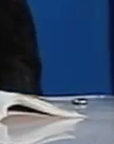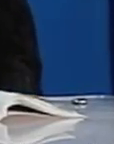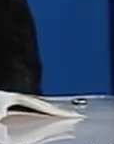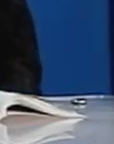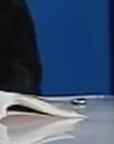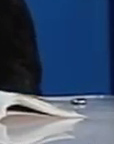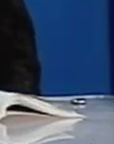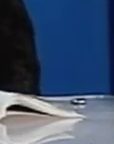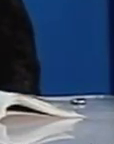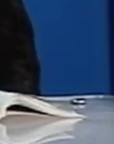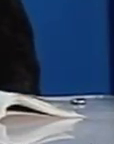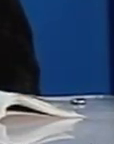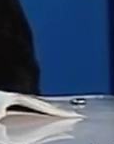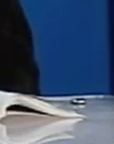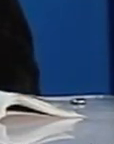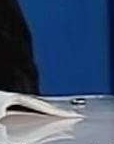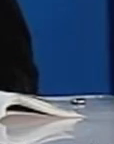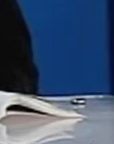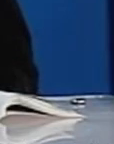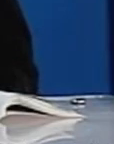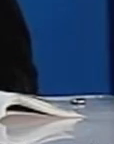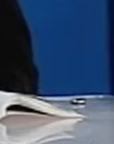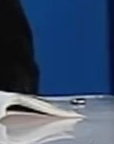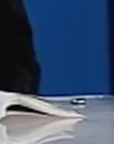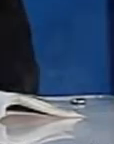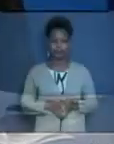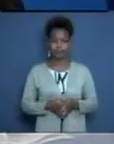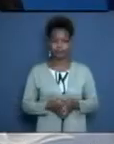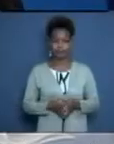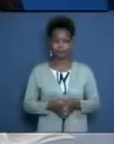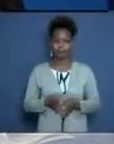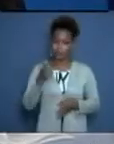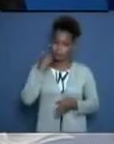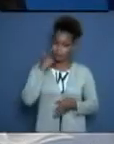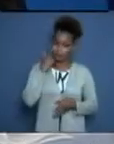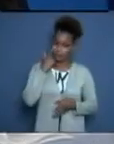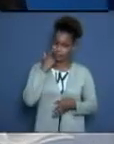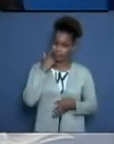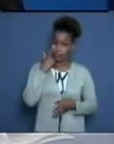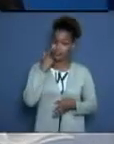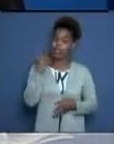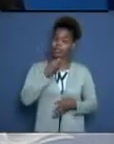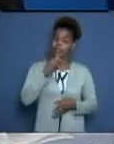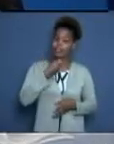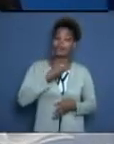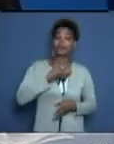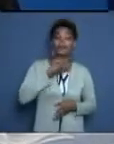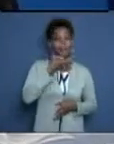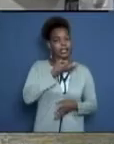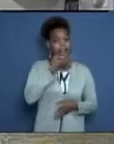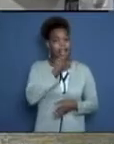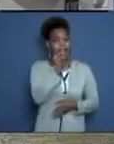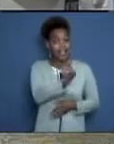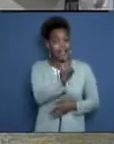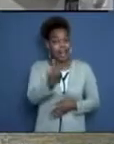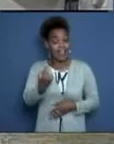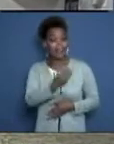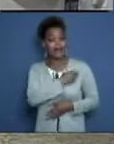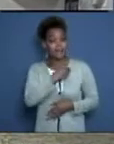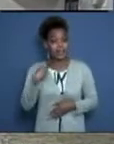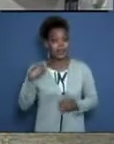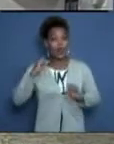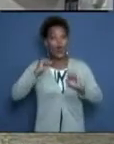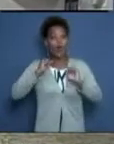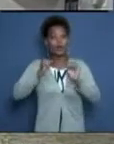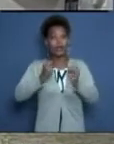examinar al paciente que está enfermo. Eso es incuestionable. Eso no tiene justificación ninguna. Por acá también. Bueno,